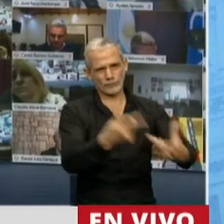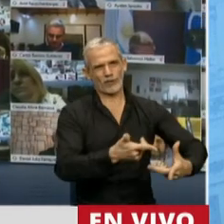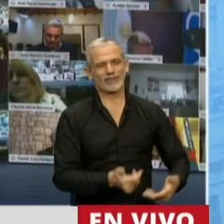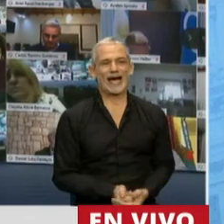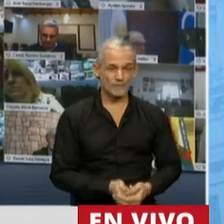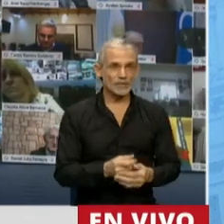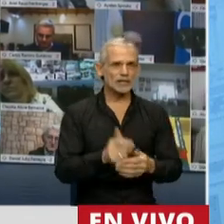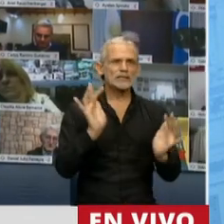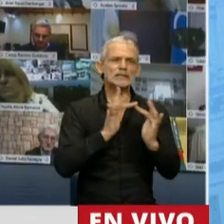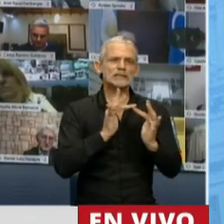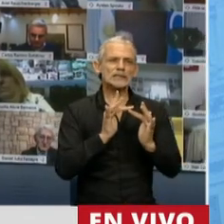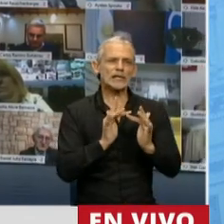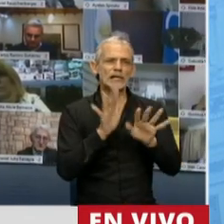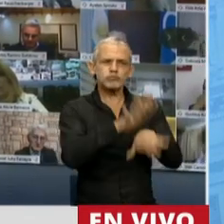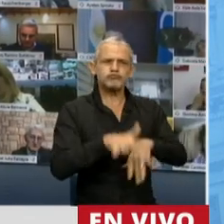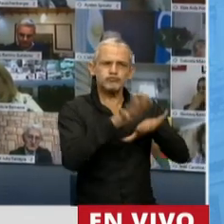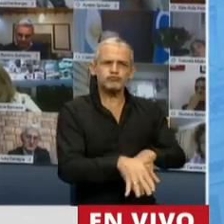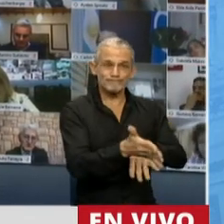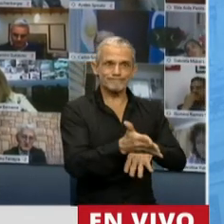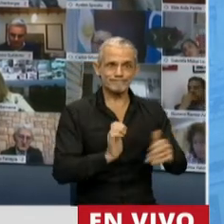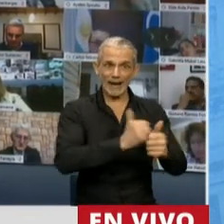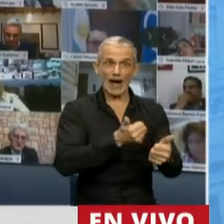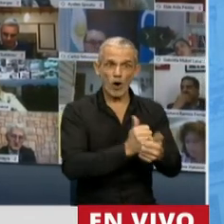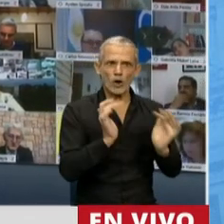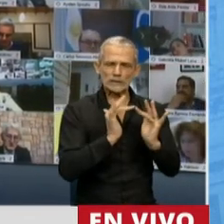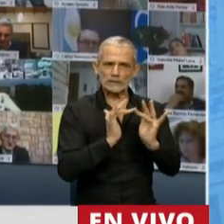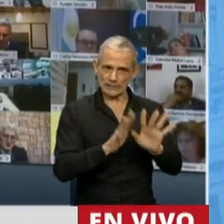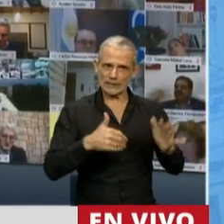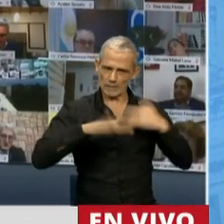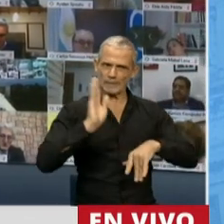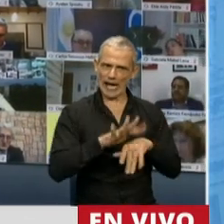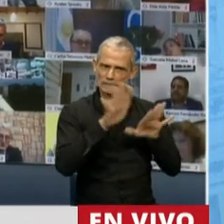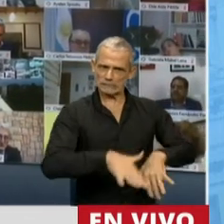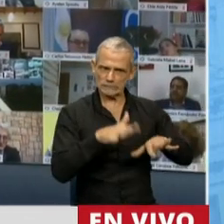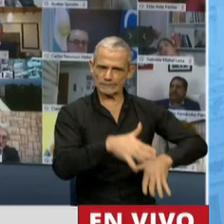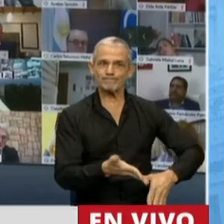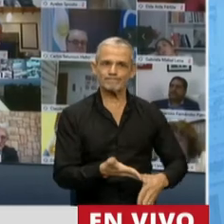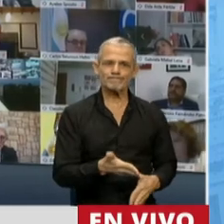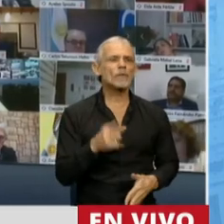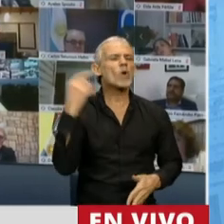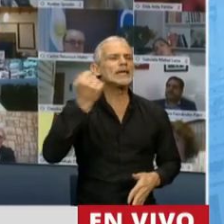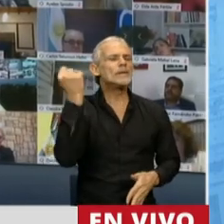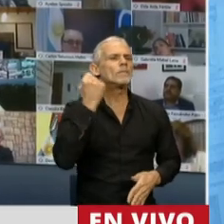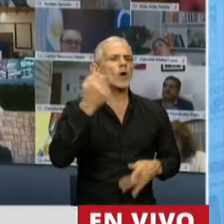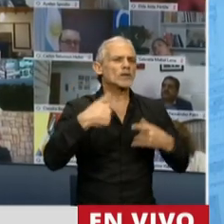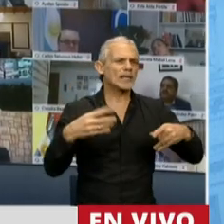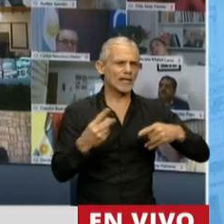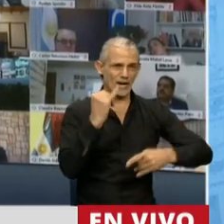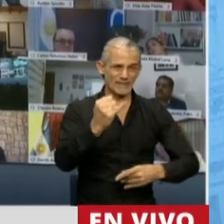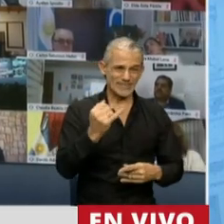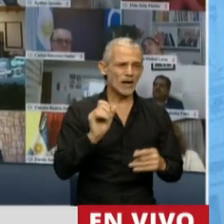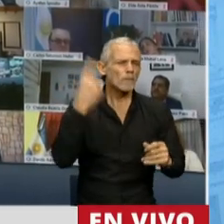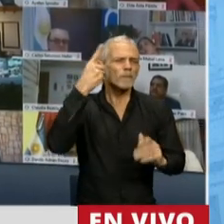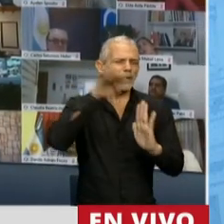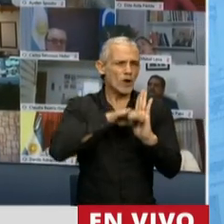el ciberacoso que ha aumentado sustancialmente en esta época de pandemia. Por eso es importante señalar que las